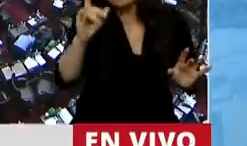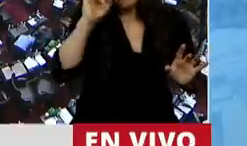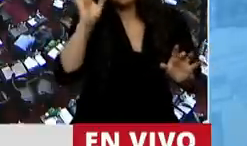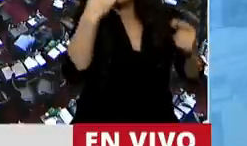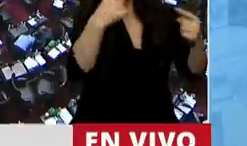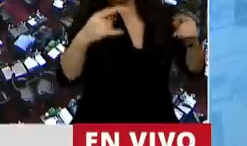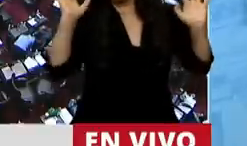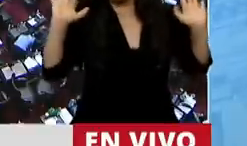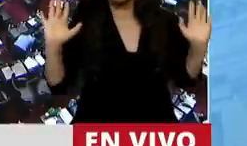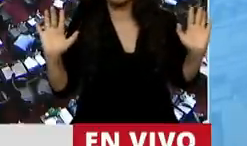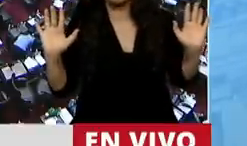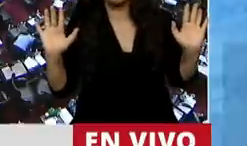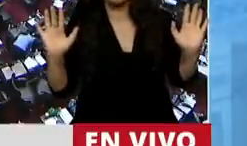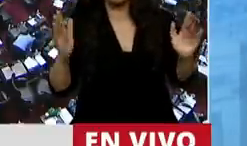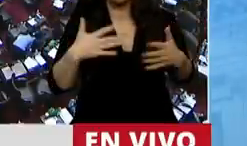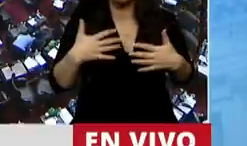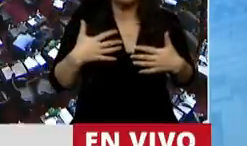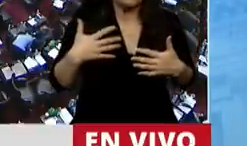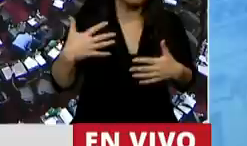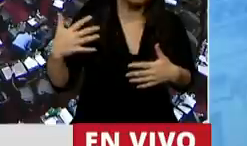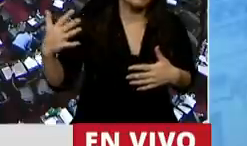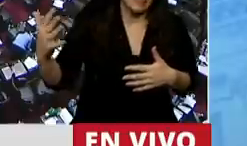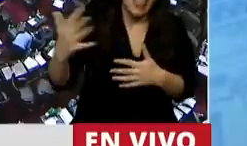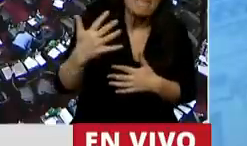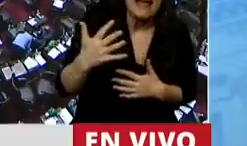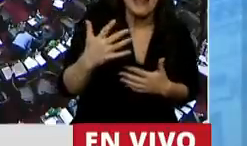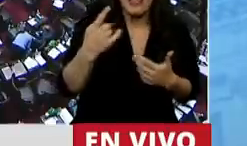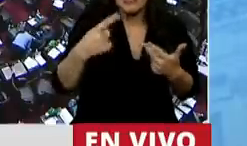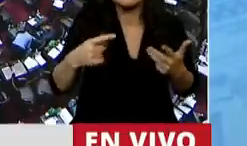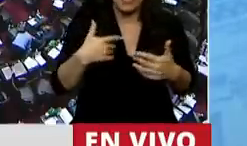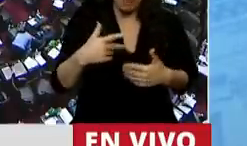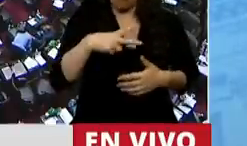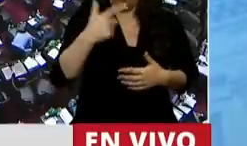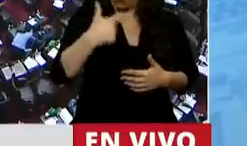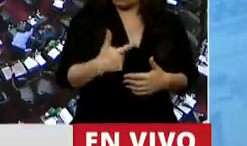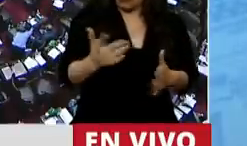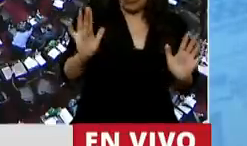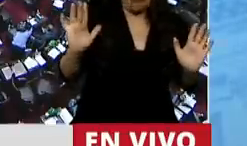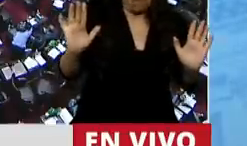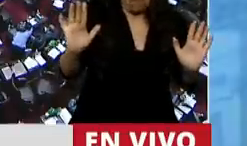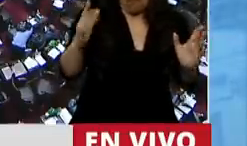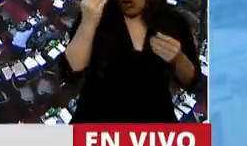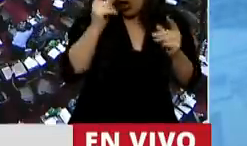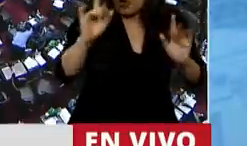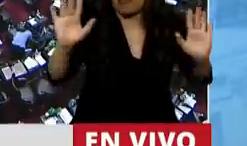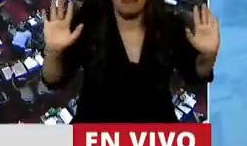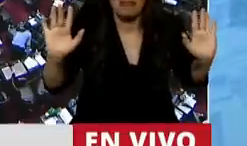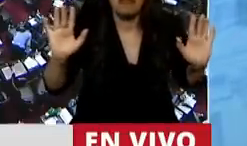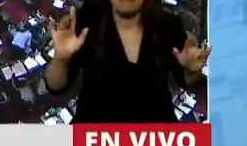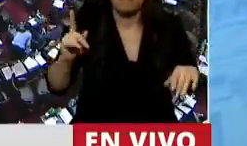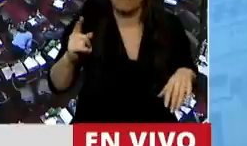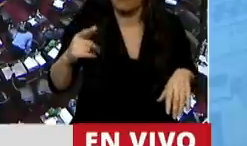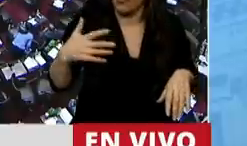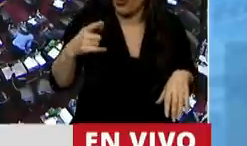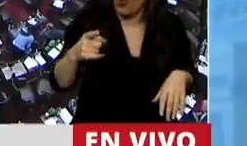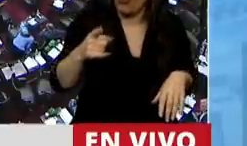recibiendo todo tipo de amenazas, pero en lo personal no me preocupa. Pero esas amenazas